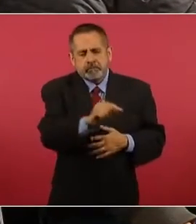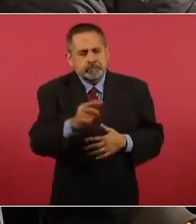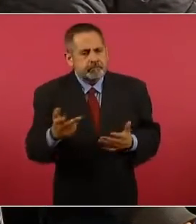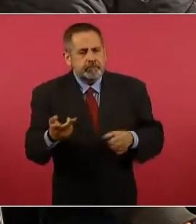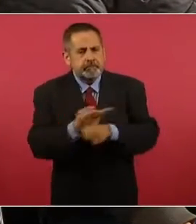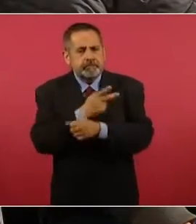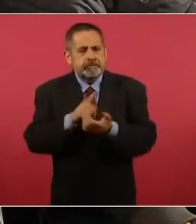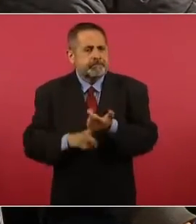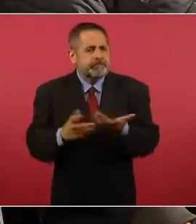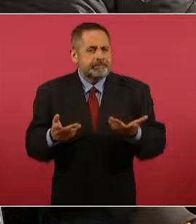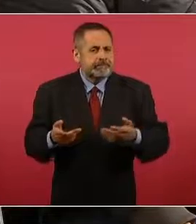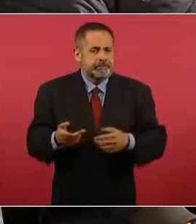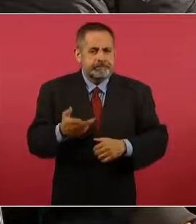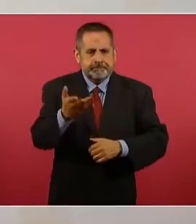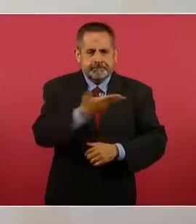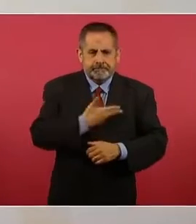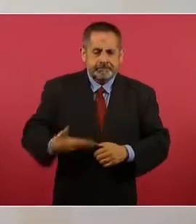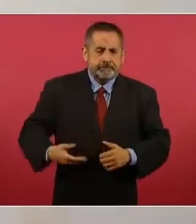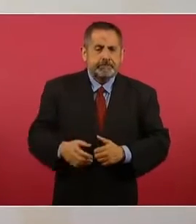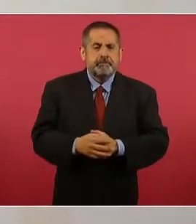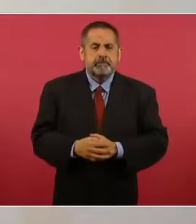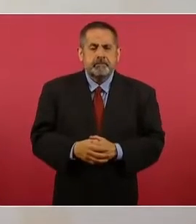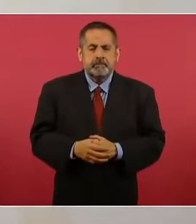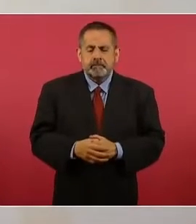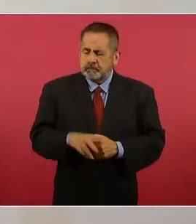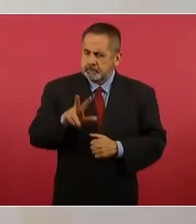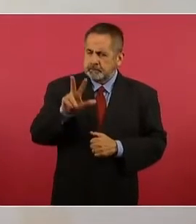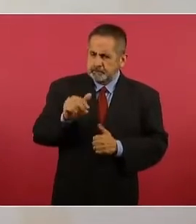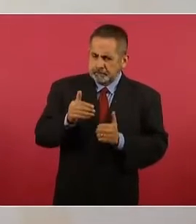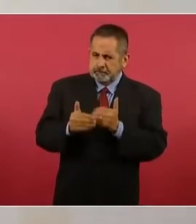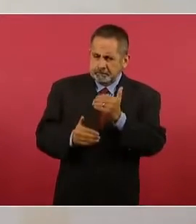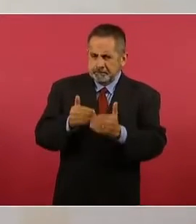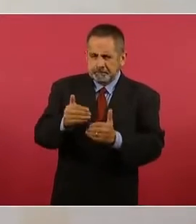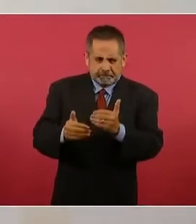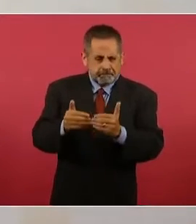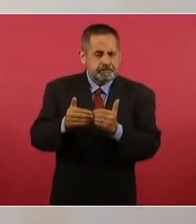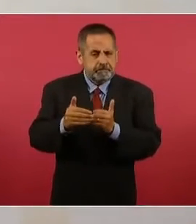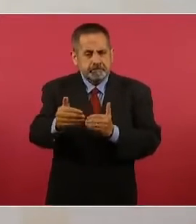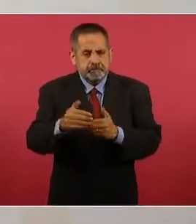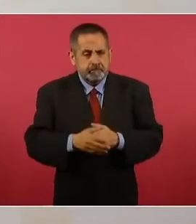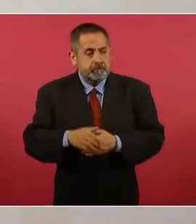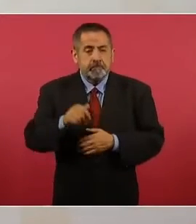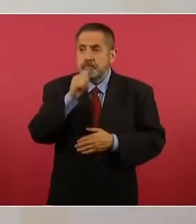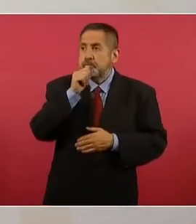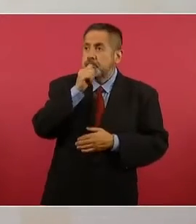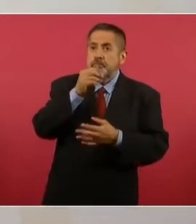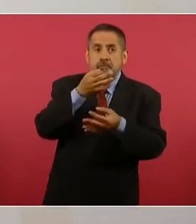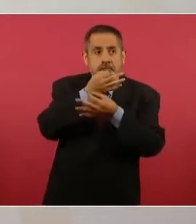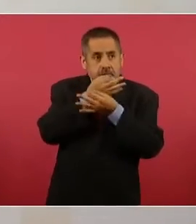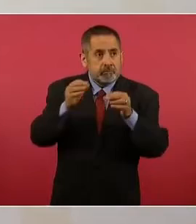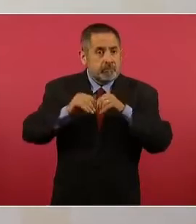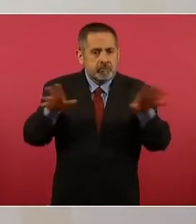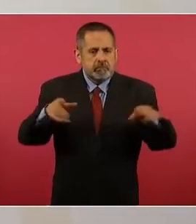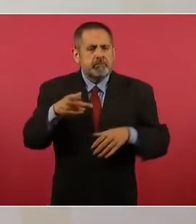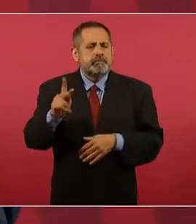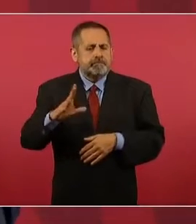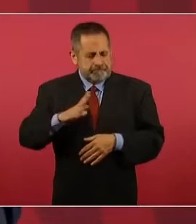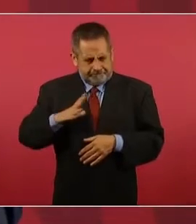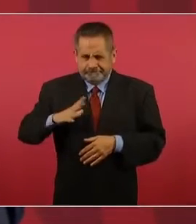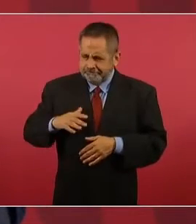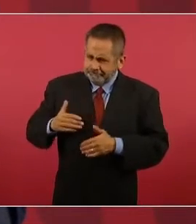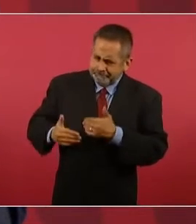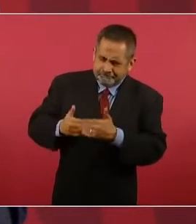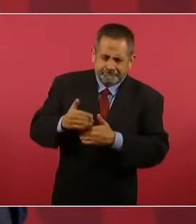¿Qué ha pasado con eso, señor presidente? Se va avanzando. Lo que pasa es que no se ha hecho el anuncio. Pero